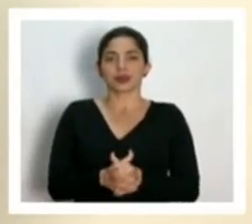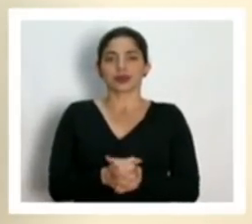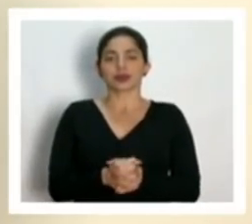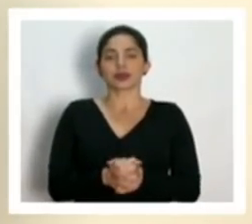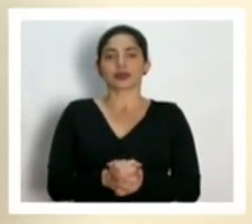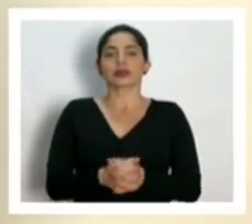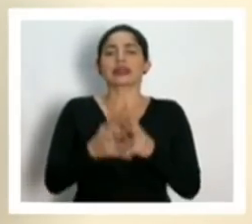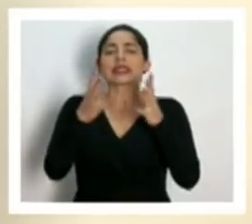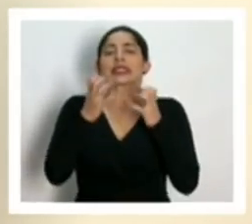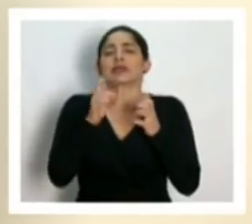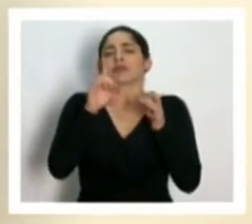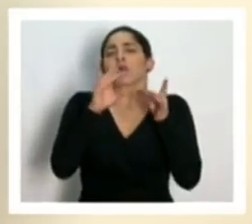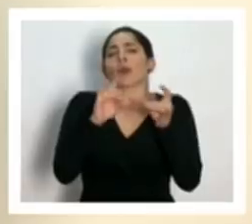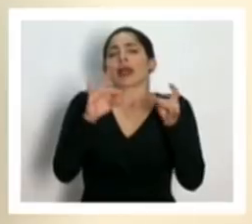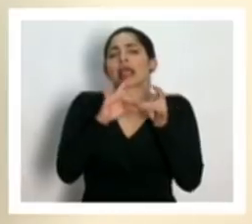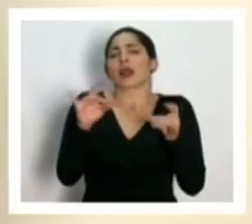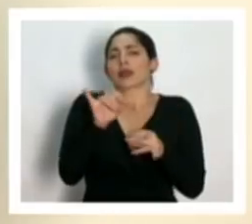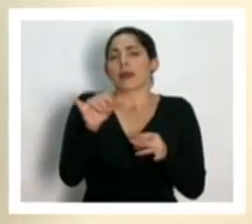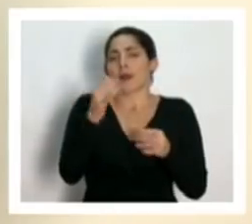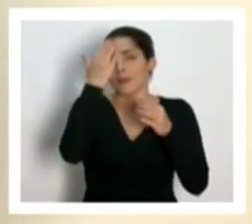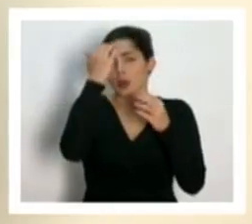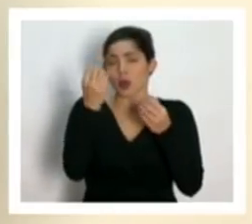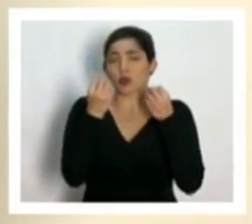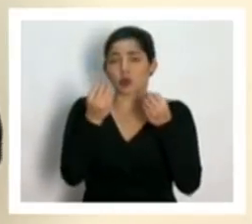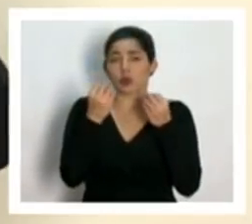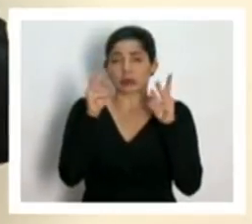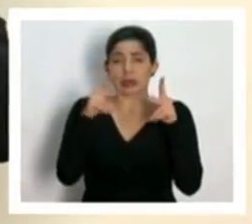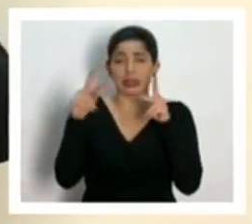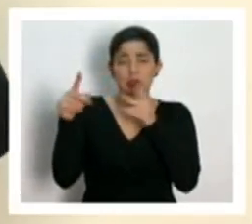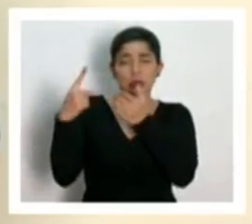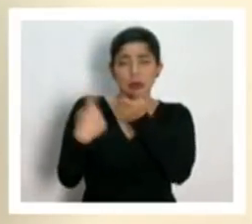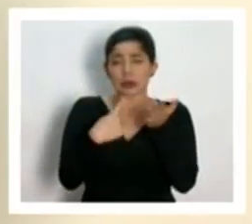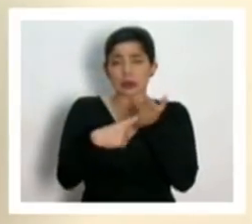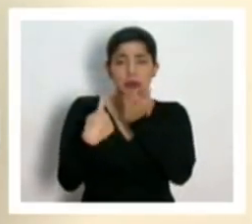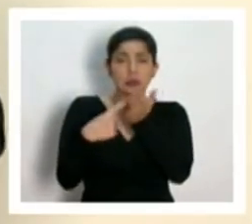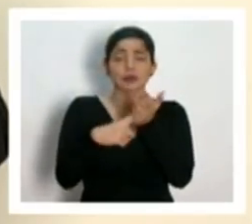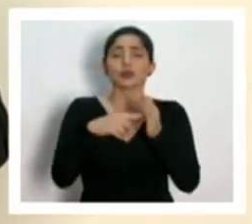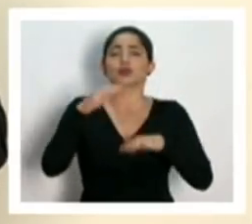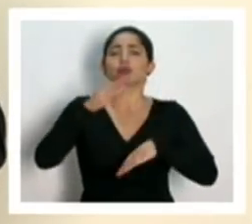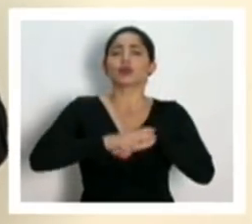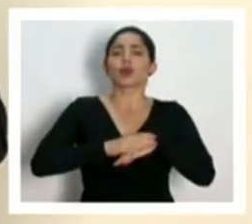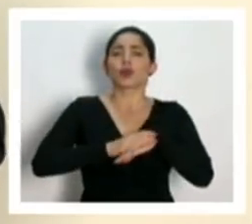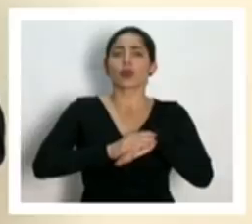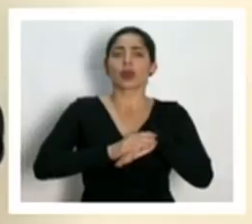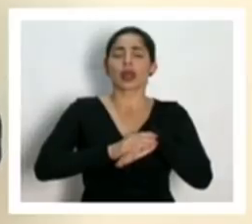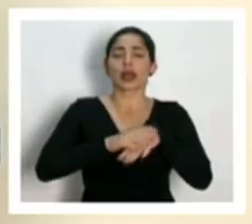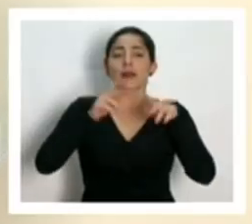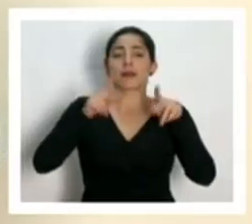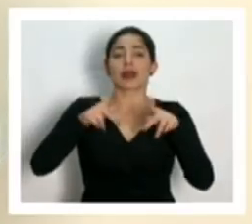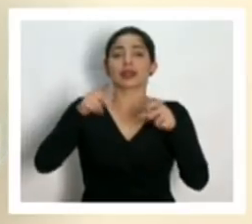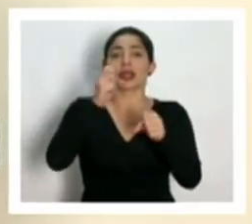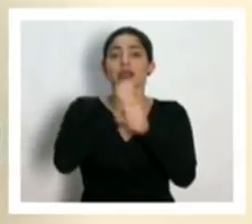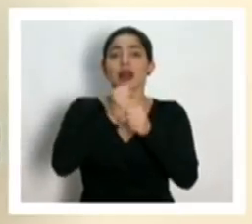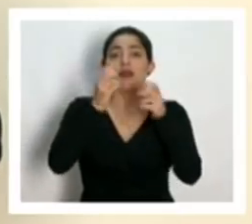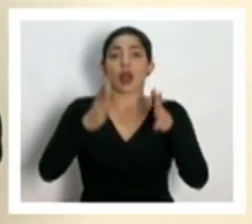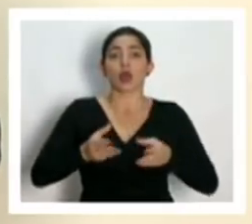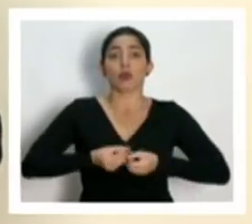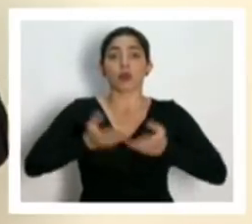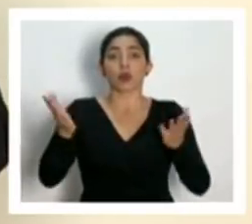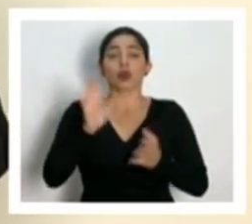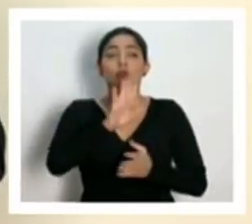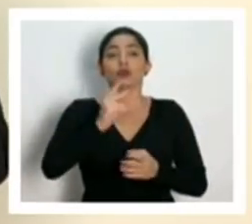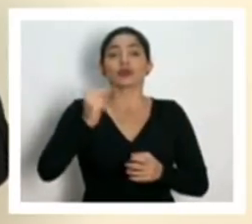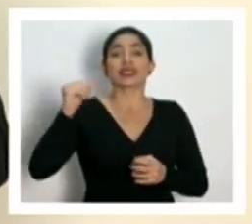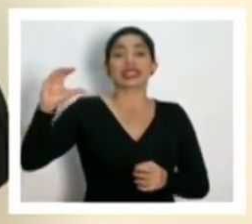quiero hacer un comentario también porque mucho se ha abierto una discusión en relación a los funcionarios públicos y sus salarios